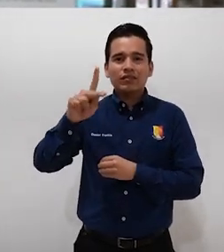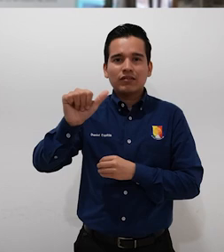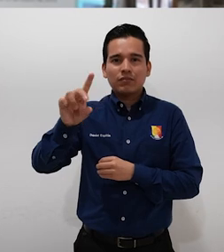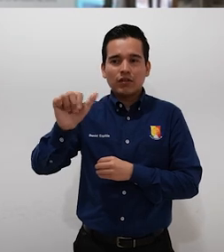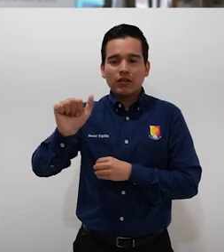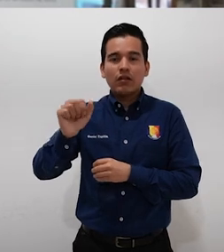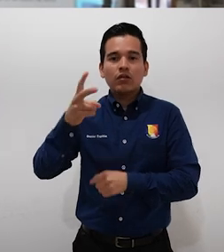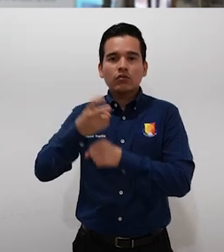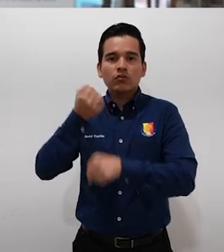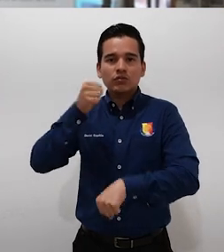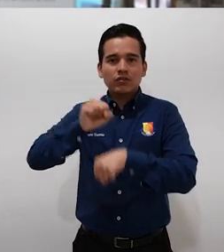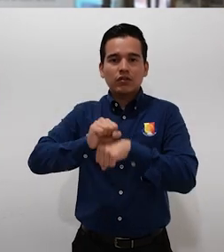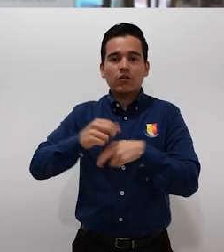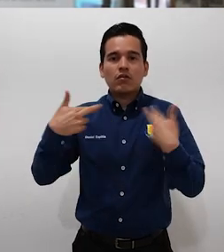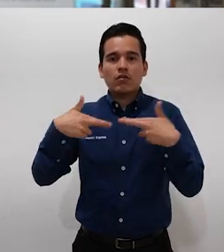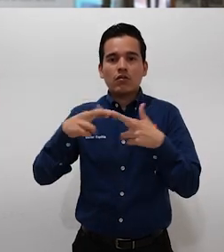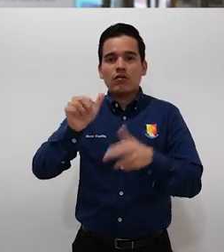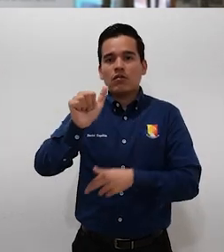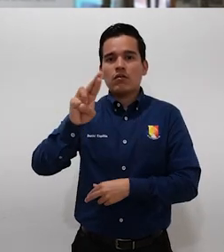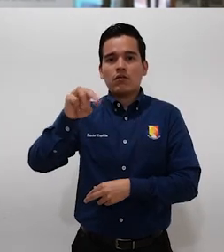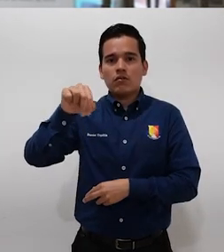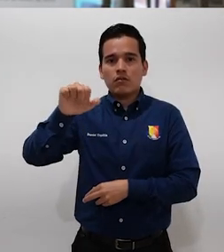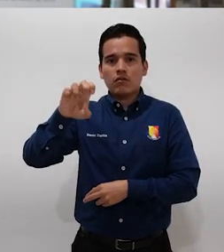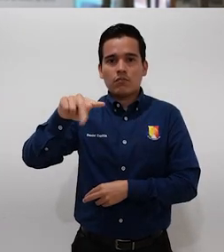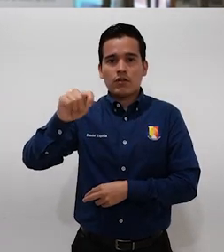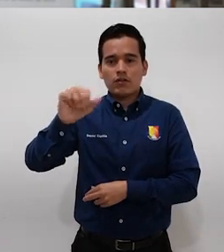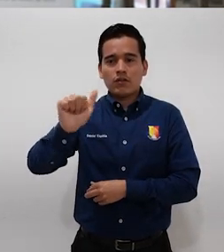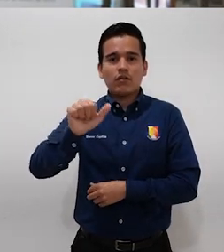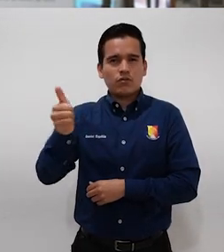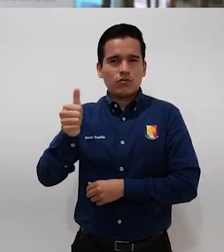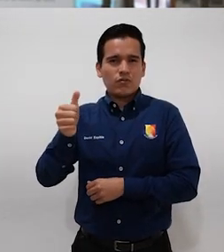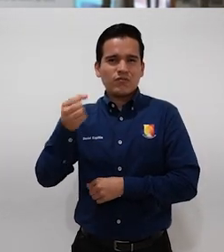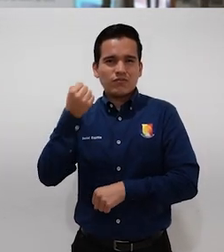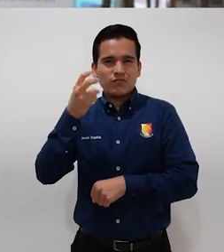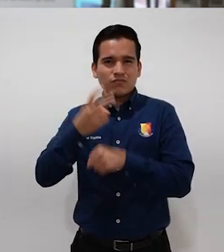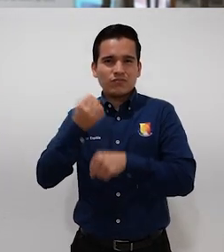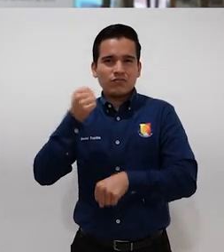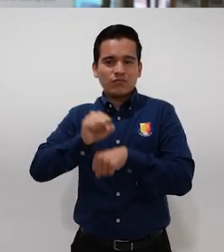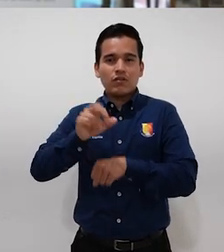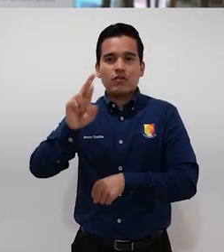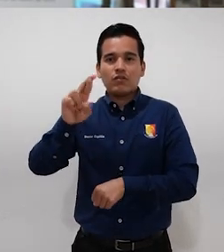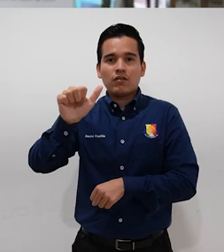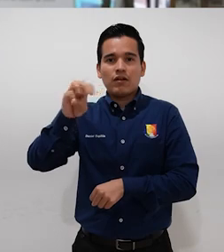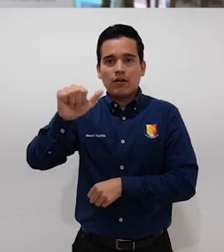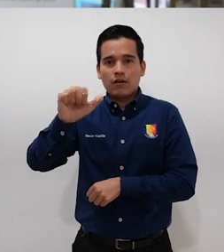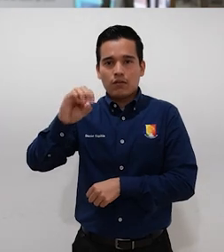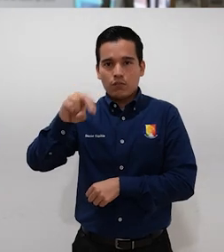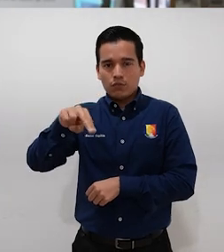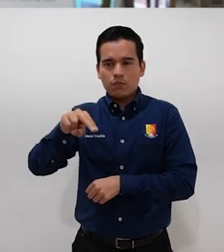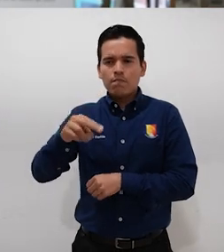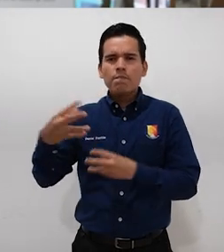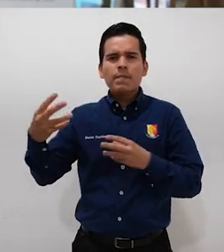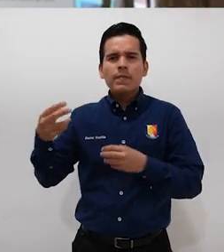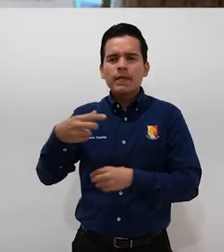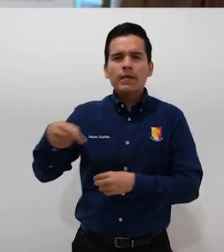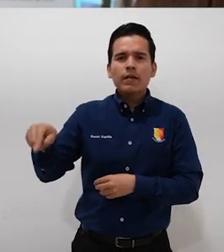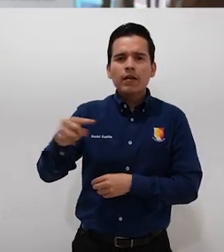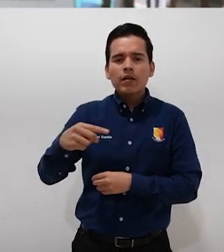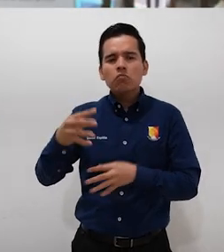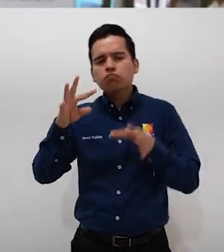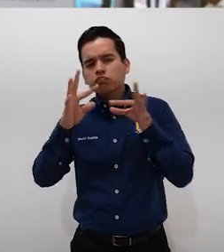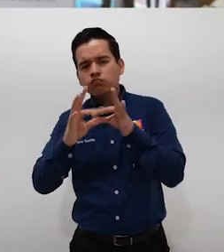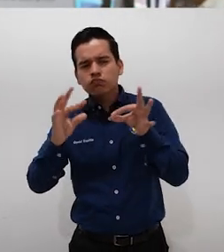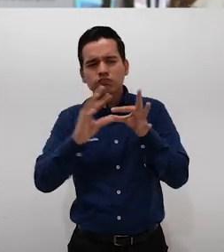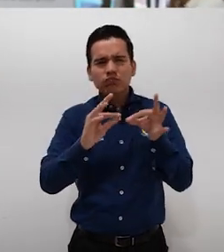subsecretario de pesca, el profesor Marcelo Armenta y el subsecretario de ganadería, el profesor Ramón González, quienes nos darán a conocer